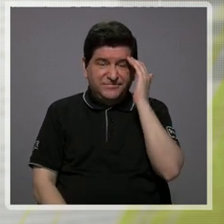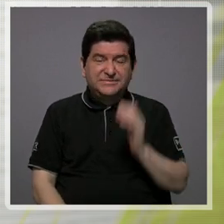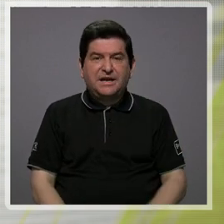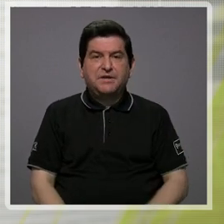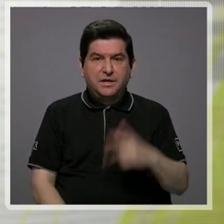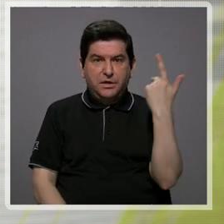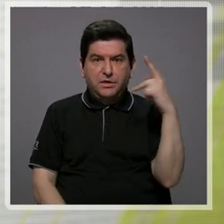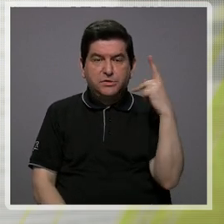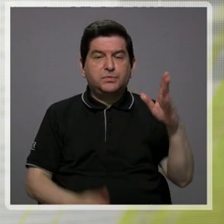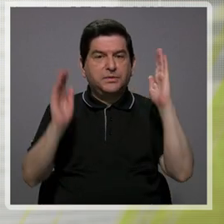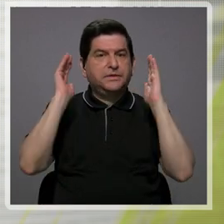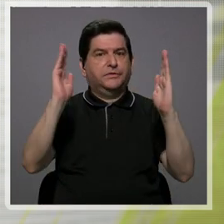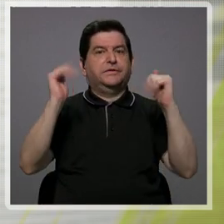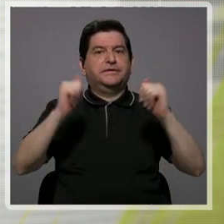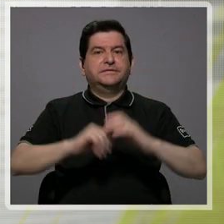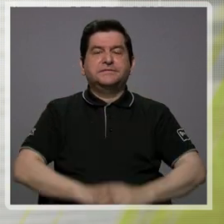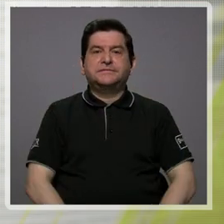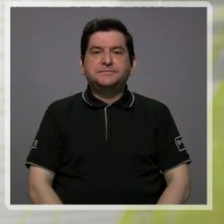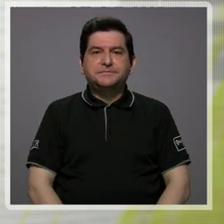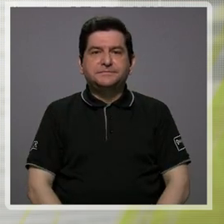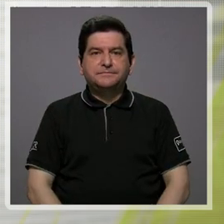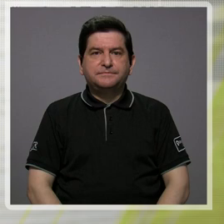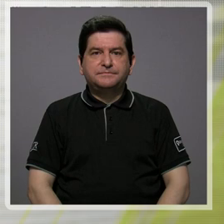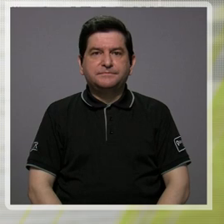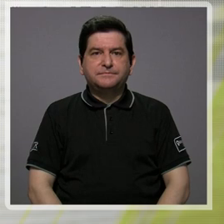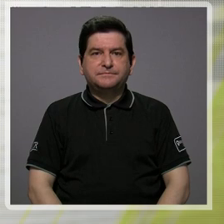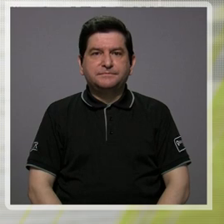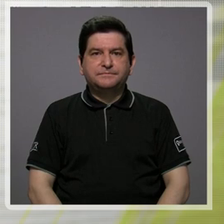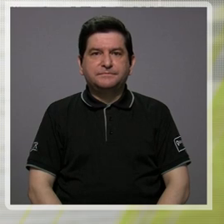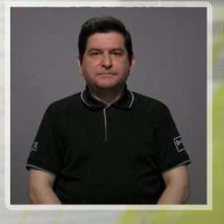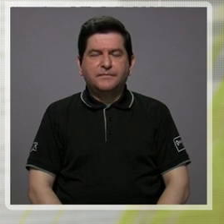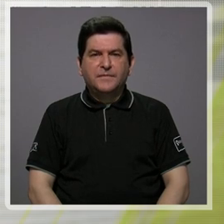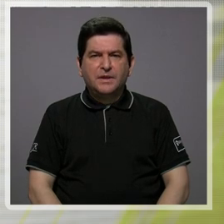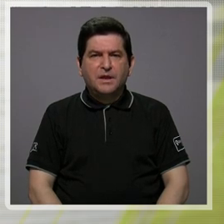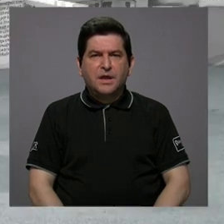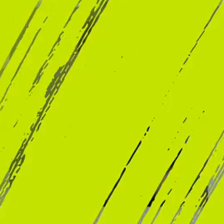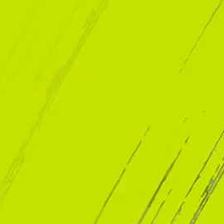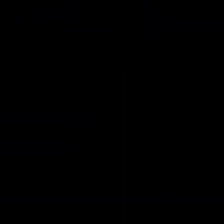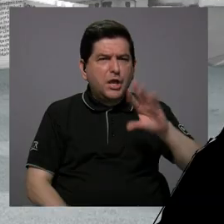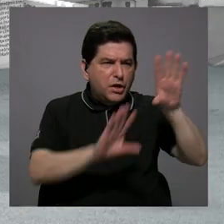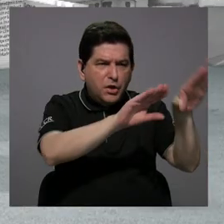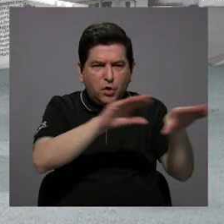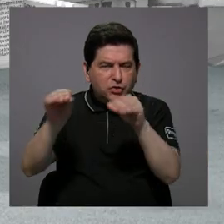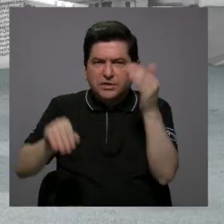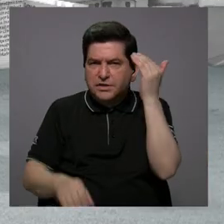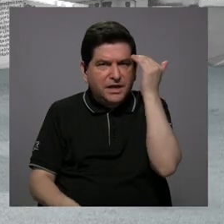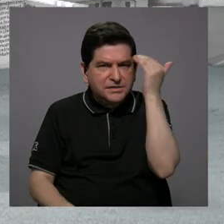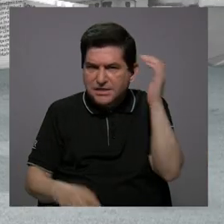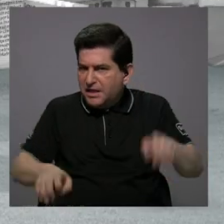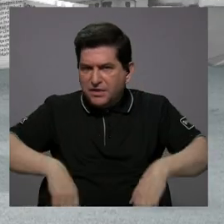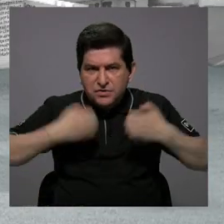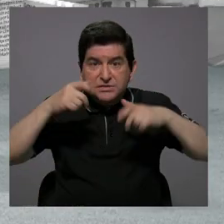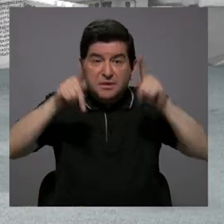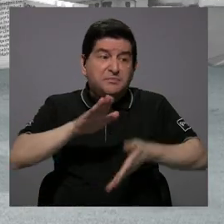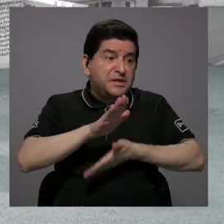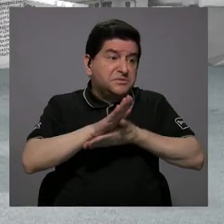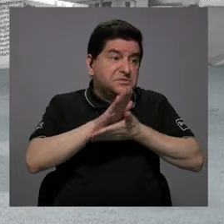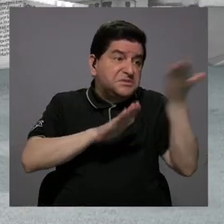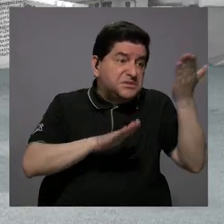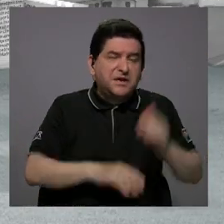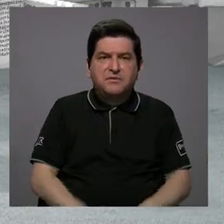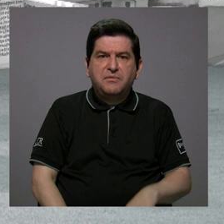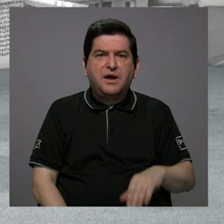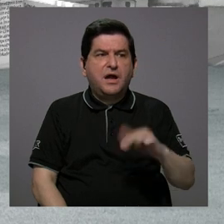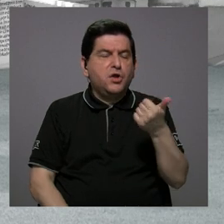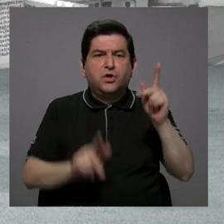exposición bastante grande. En ese sentido, este... Y no hay un traslado de conocimiento porque la gente se va y no